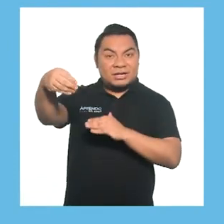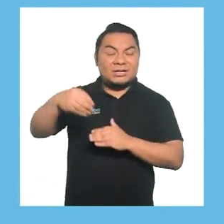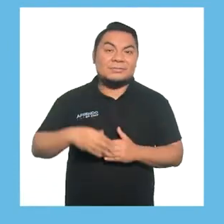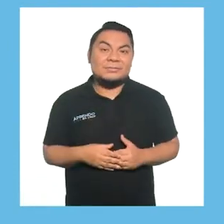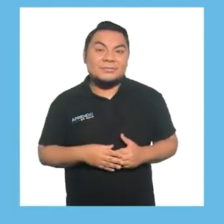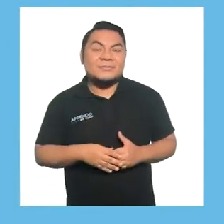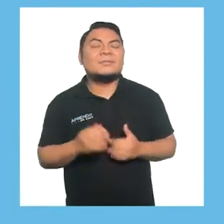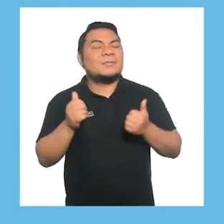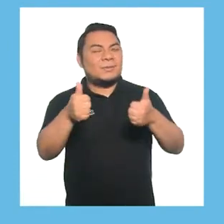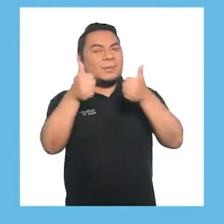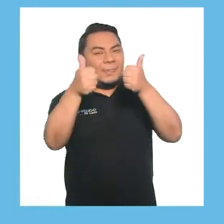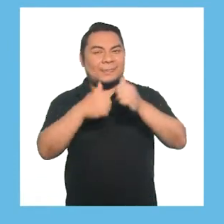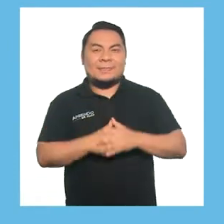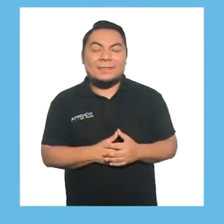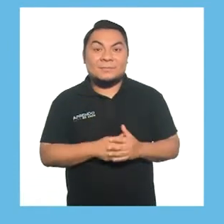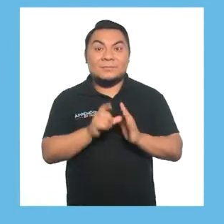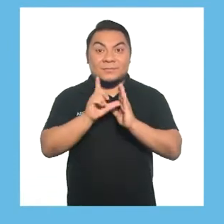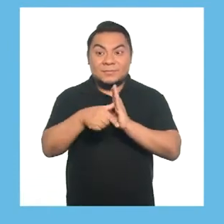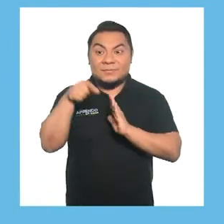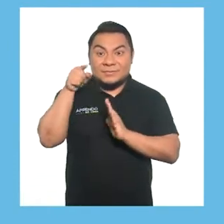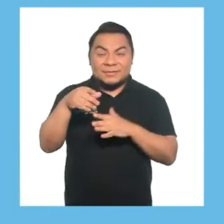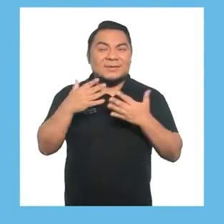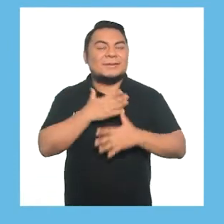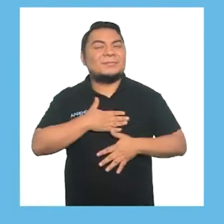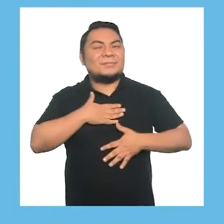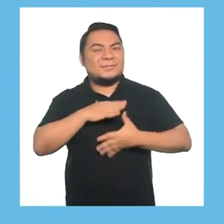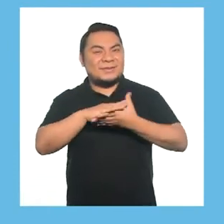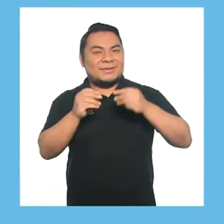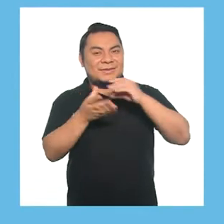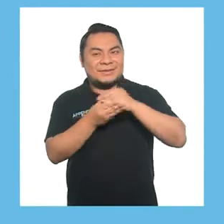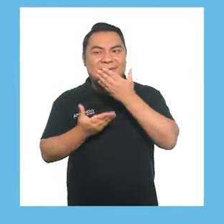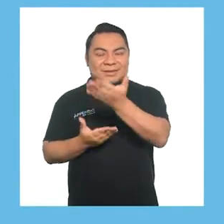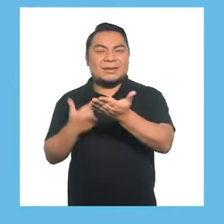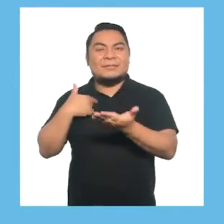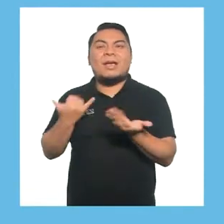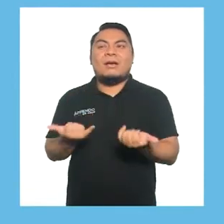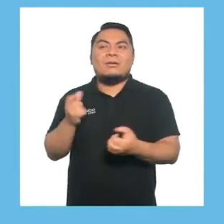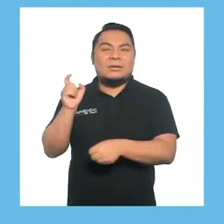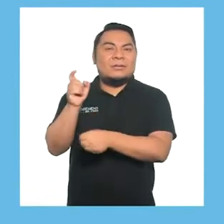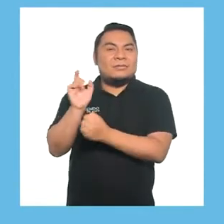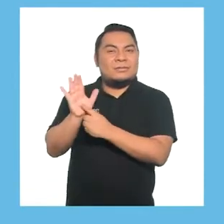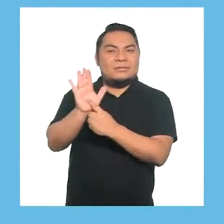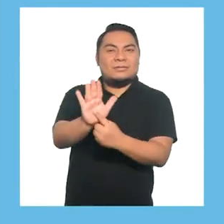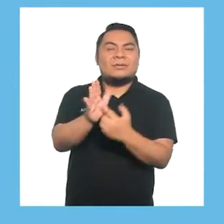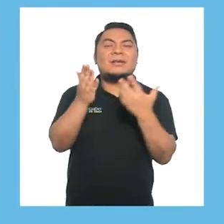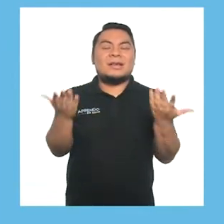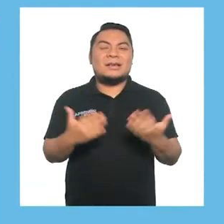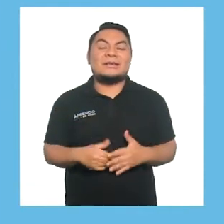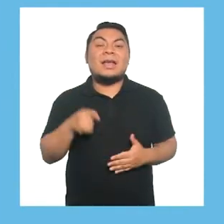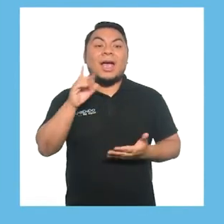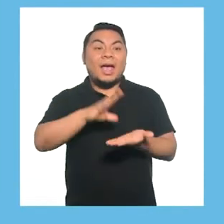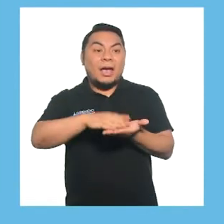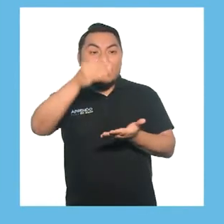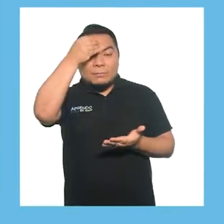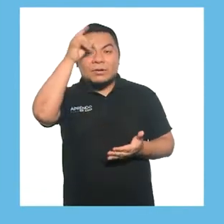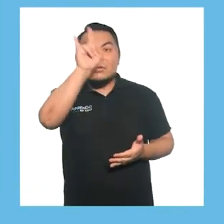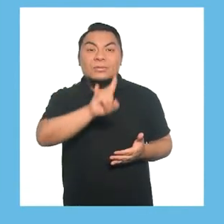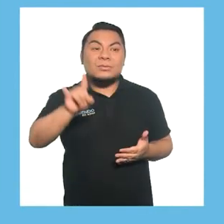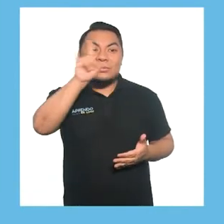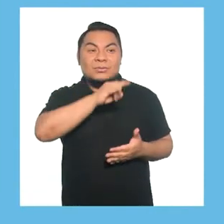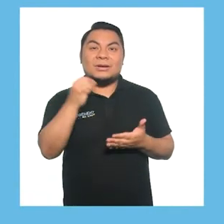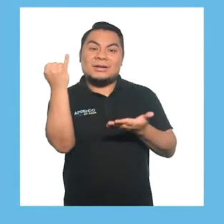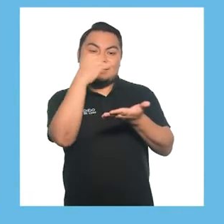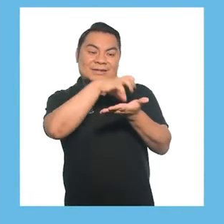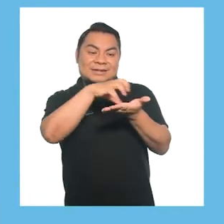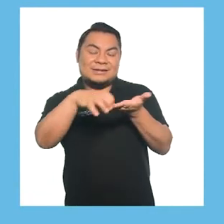Muy bien. Luego de esta entretenida historia, me toca presentar nuestra sección Aprendemos a